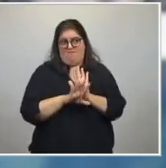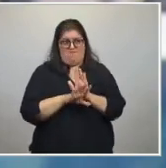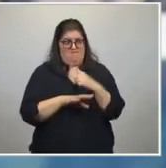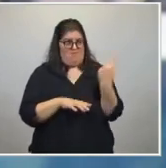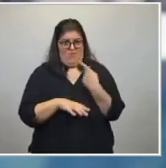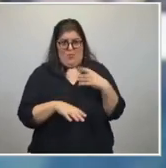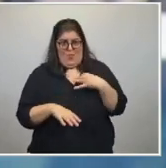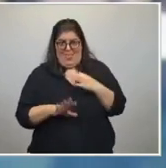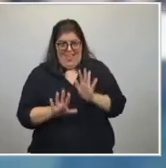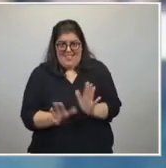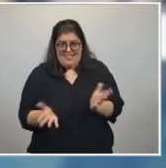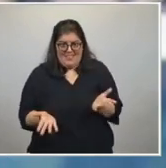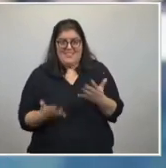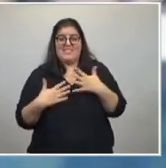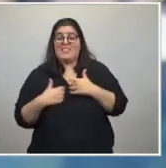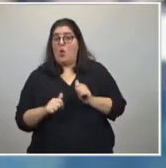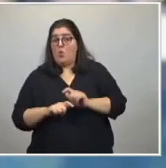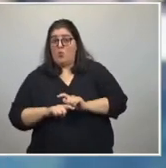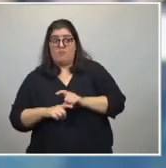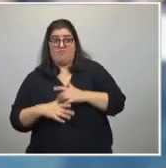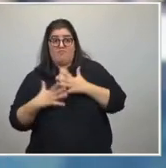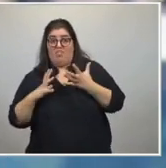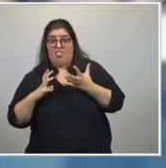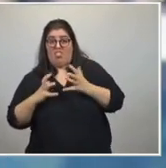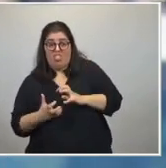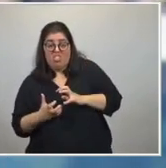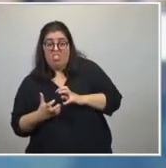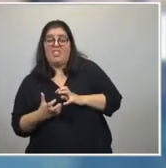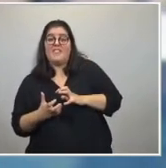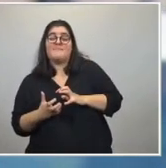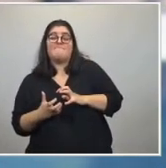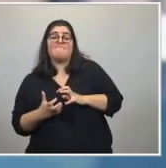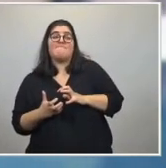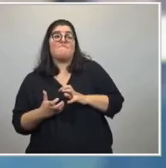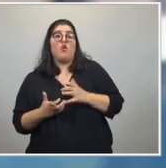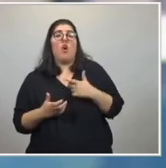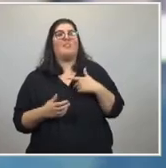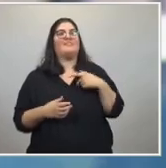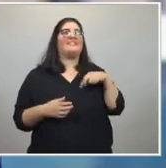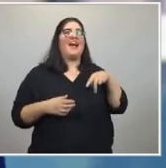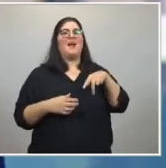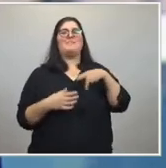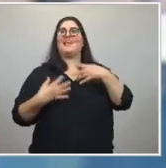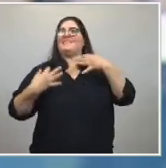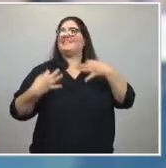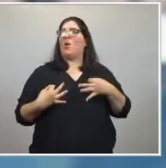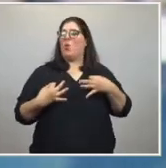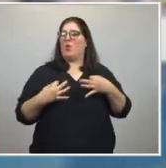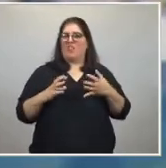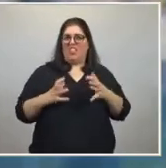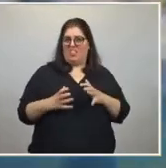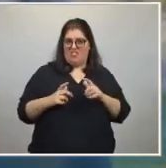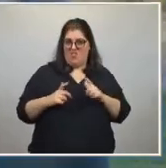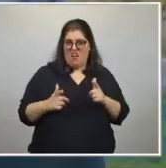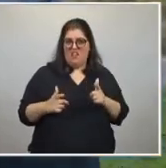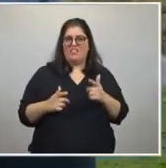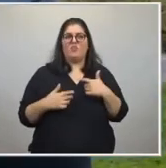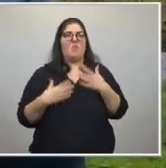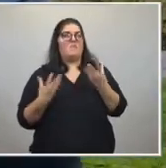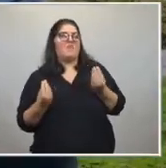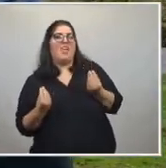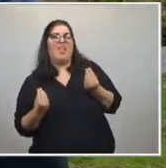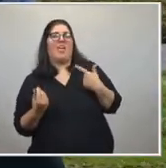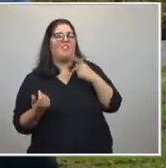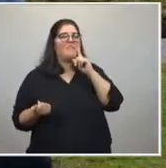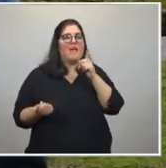Cuando no tenemos salud, cuando no caminamos seguros, cuando tenemos miedo, cuando estamos